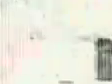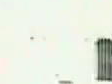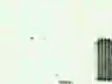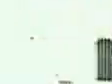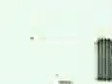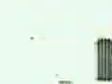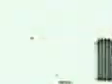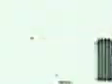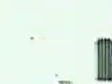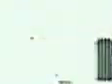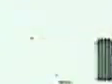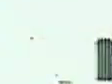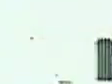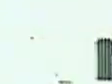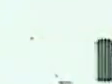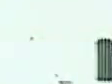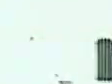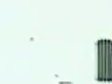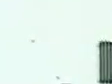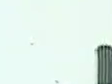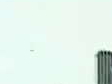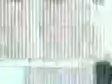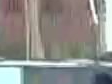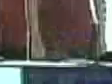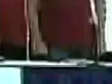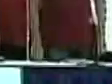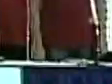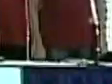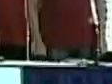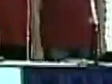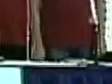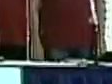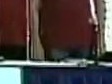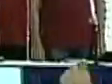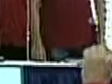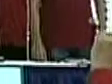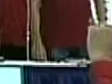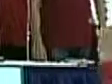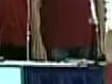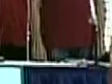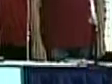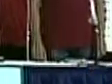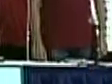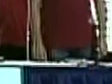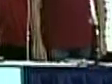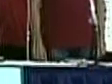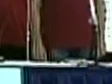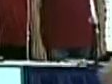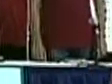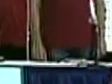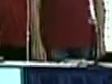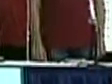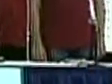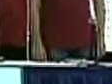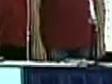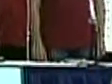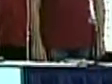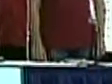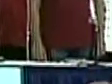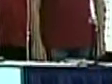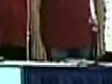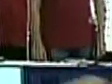revolución somos presente en la mañana vamos volviendo la patria